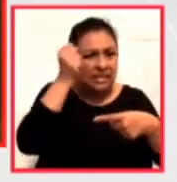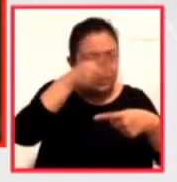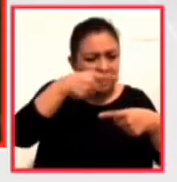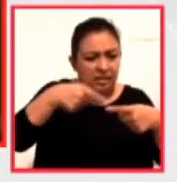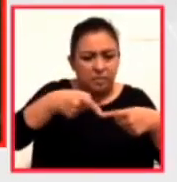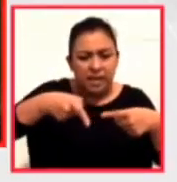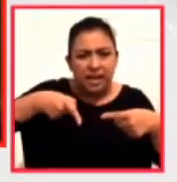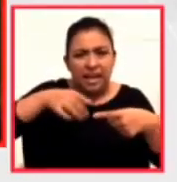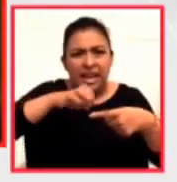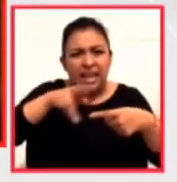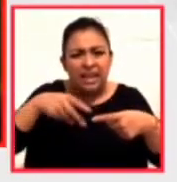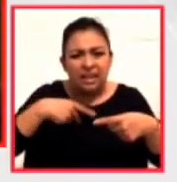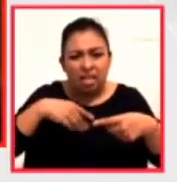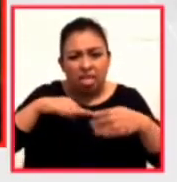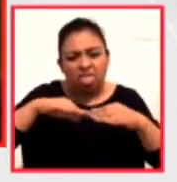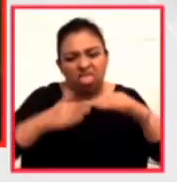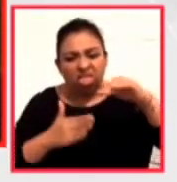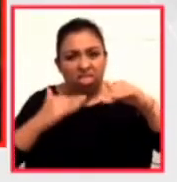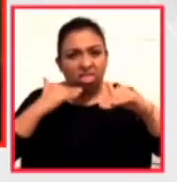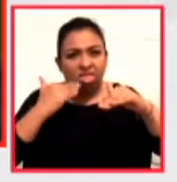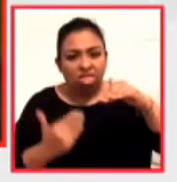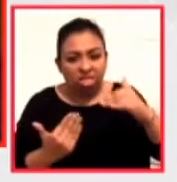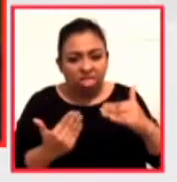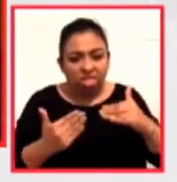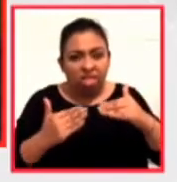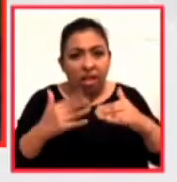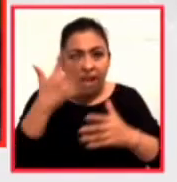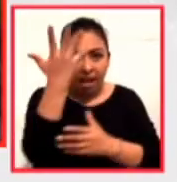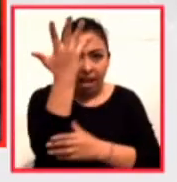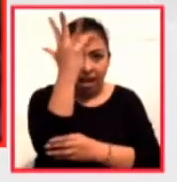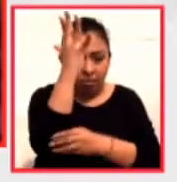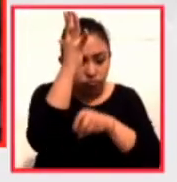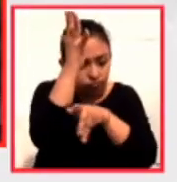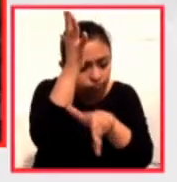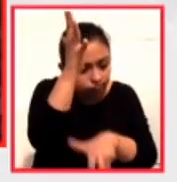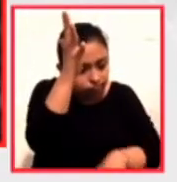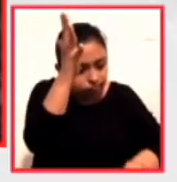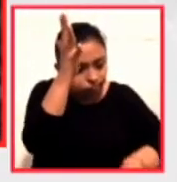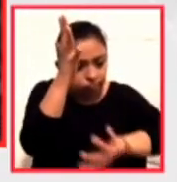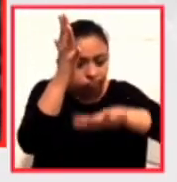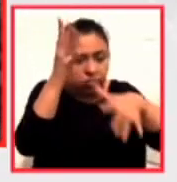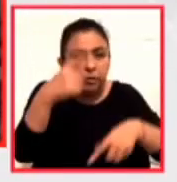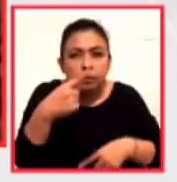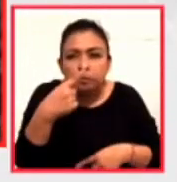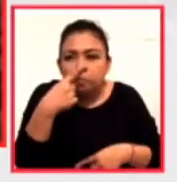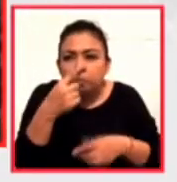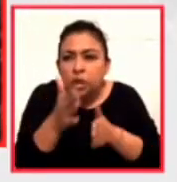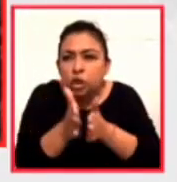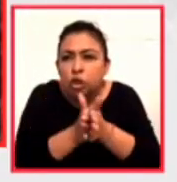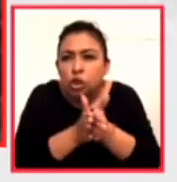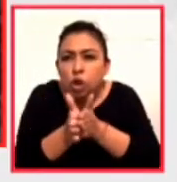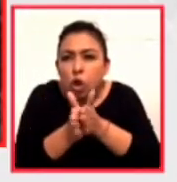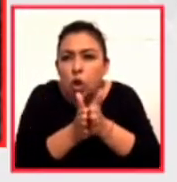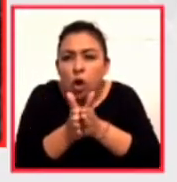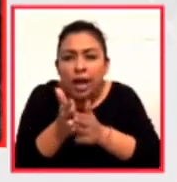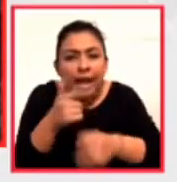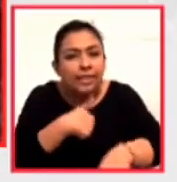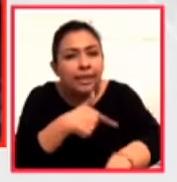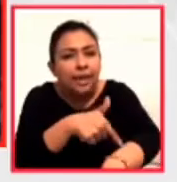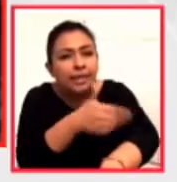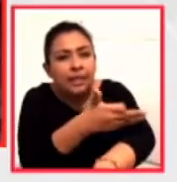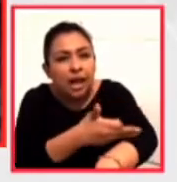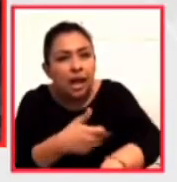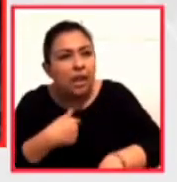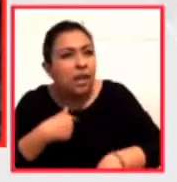banquetas desiguales abiertas por las raíces de los árboles, el olor a chocolate por las tardes, el sonido del tren,